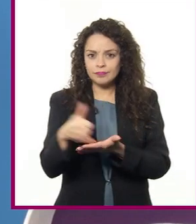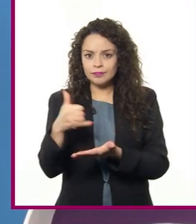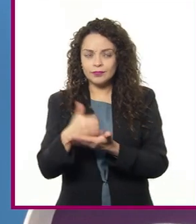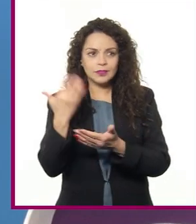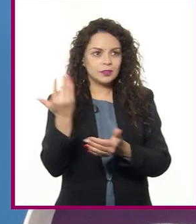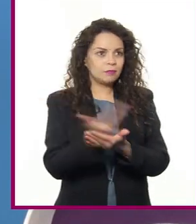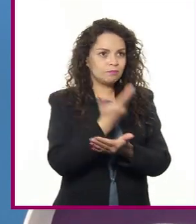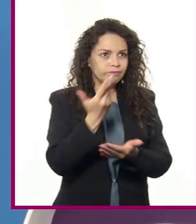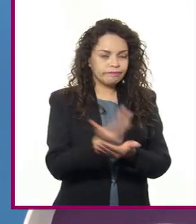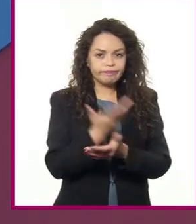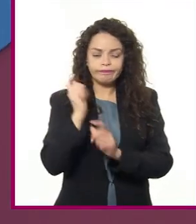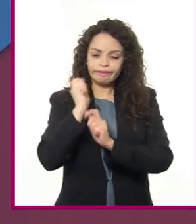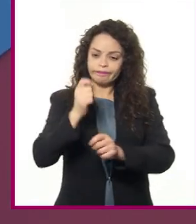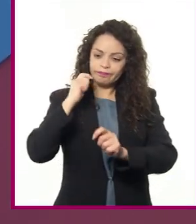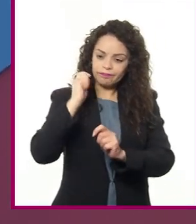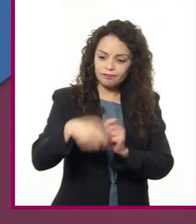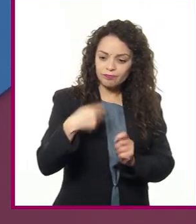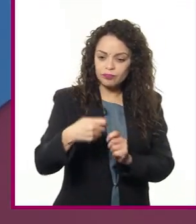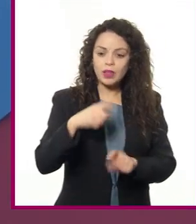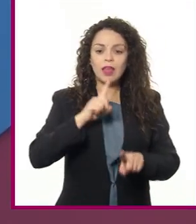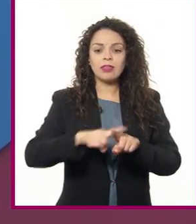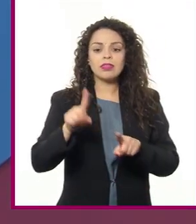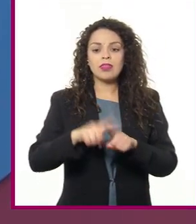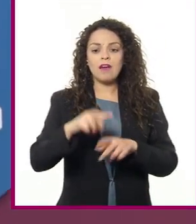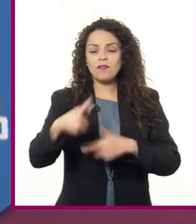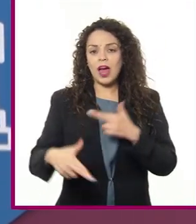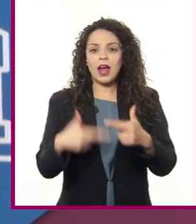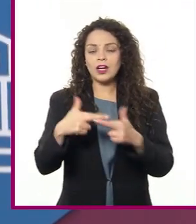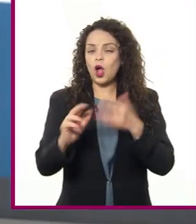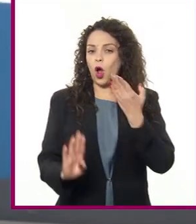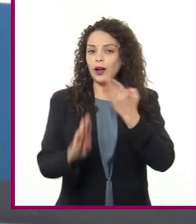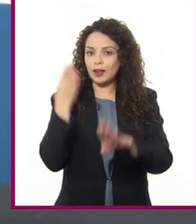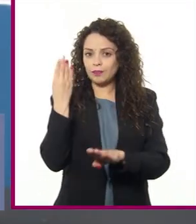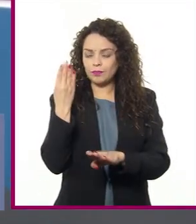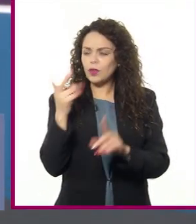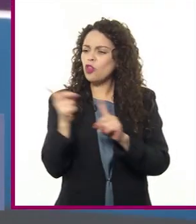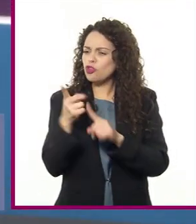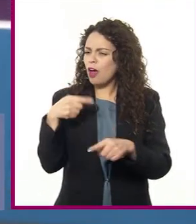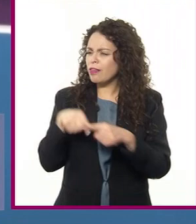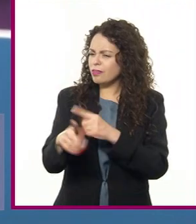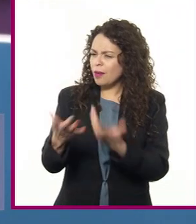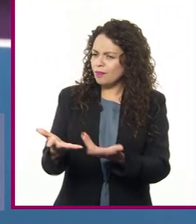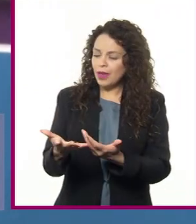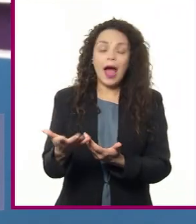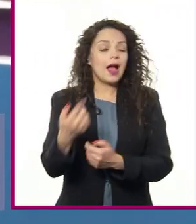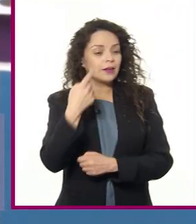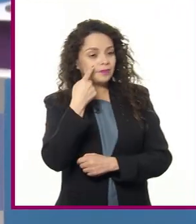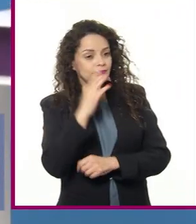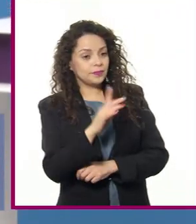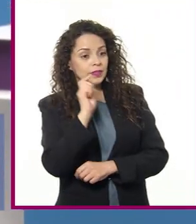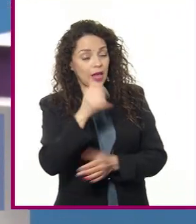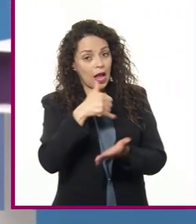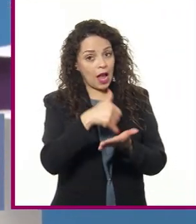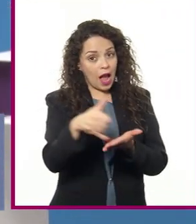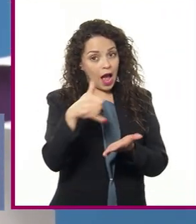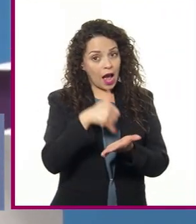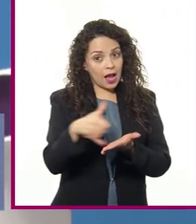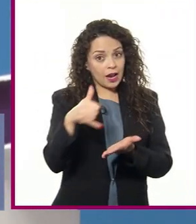diferentes regiones del mundo. ¿Por dónde empezamos, maestra? Vamos a iniciar con la agricultura,